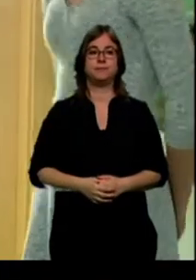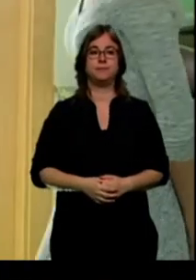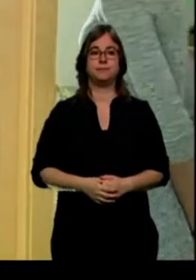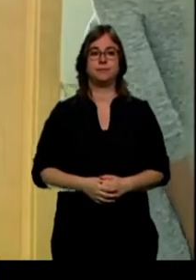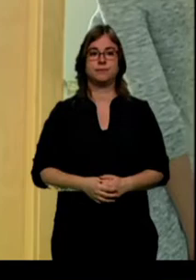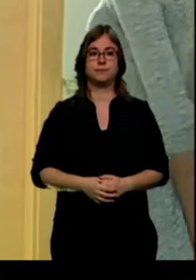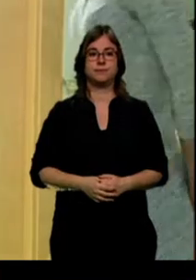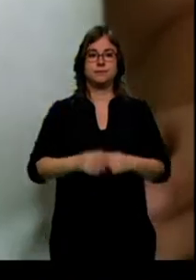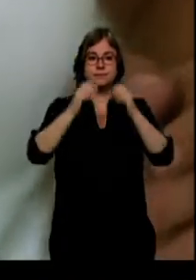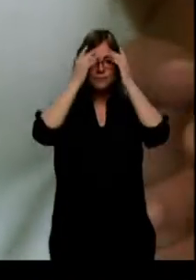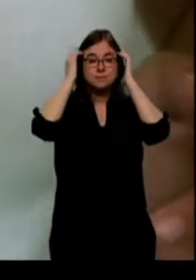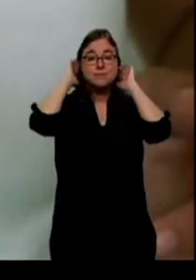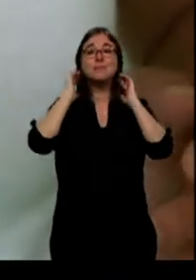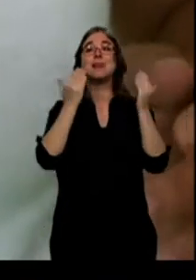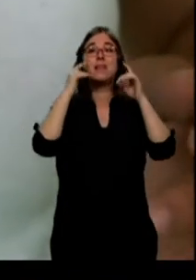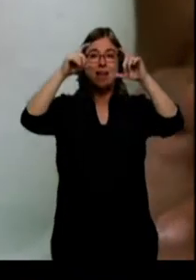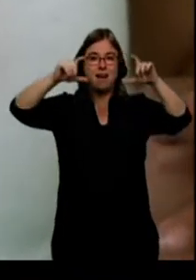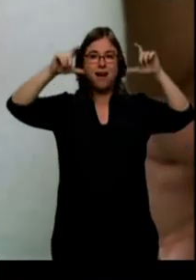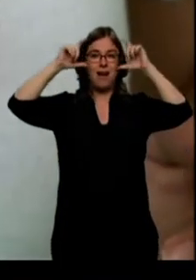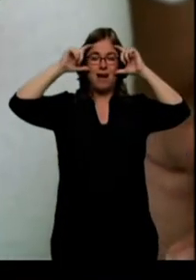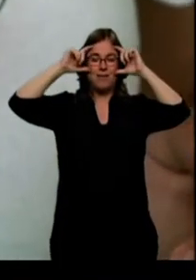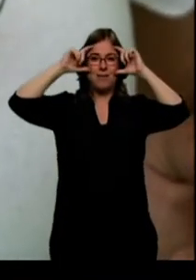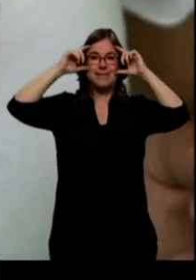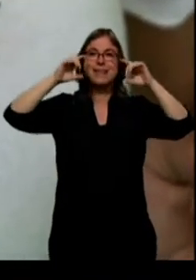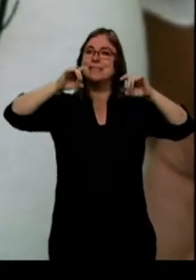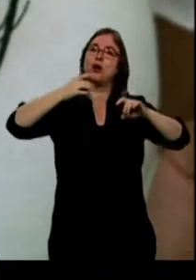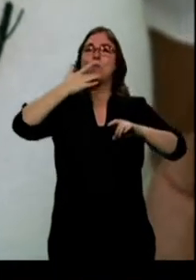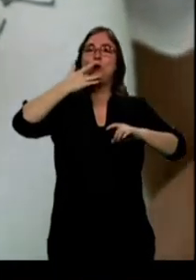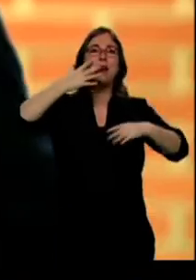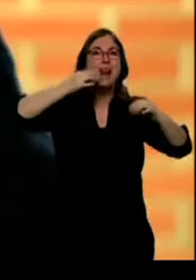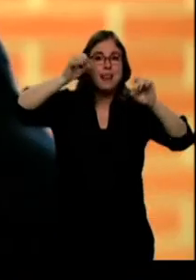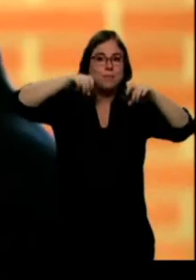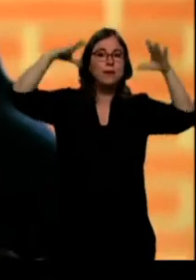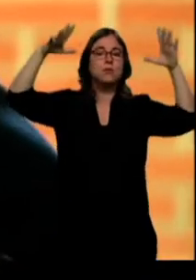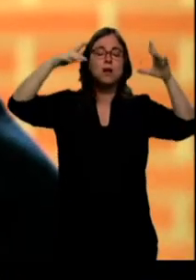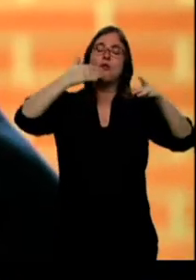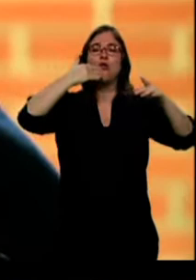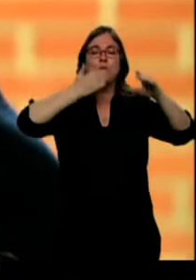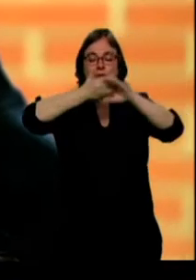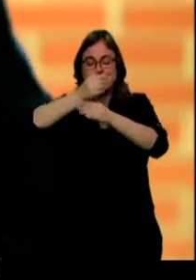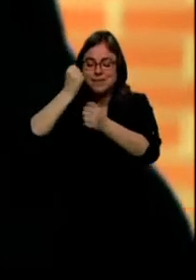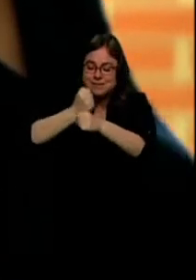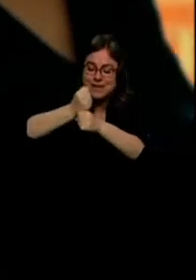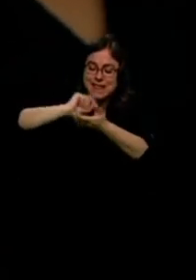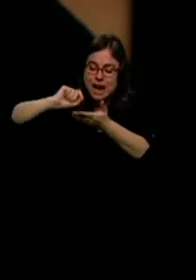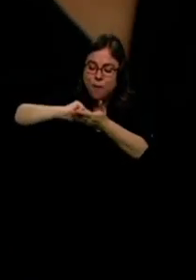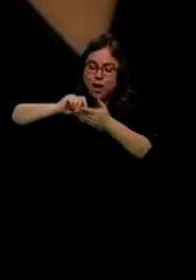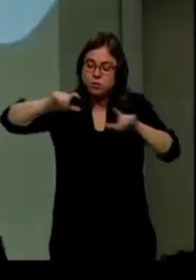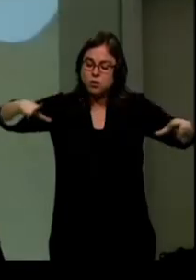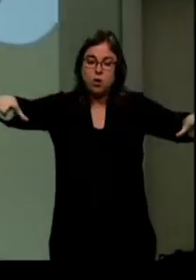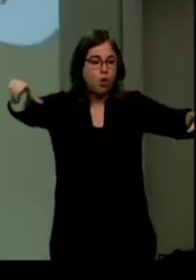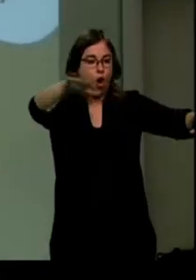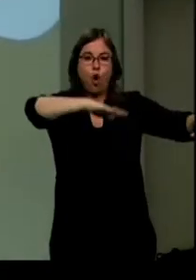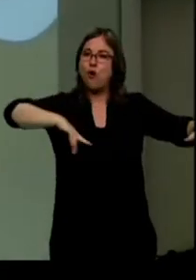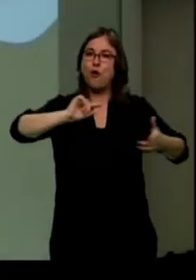A través de estas gafas de realidad virtual se trasladan a un puesto de trabajo. Es una oficina muy lograda y no falta ninguna